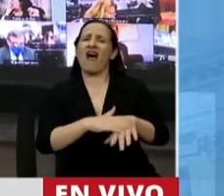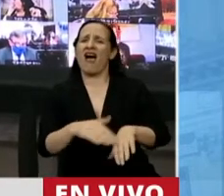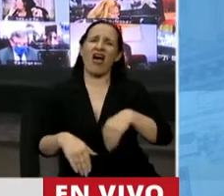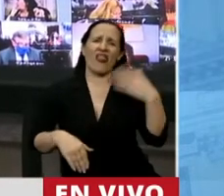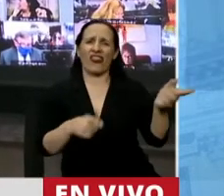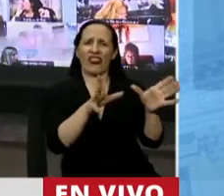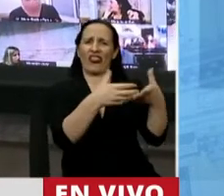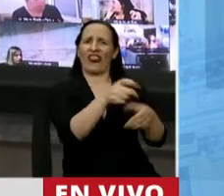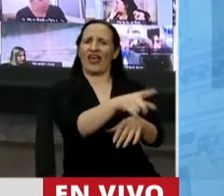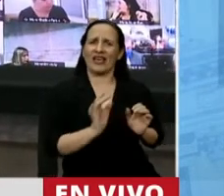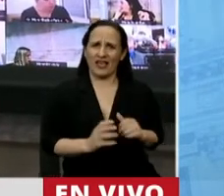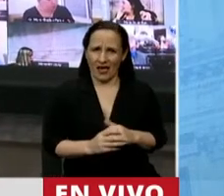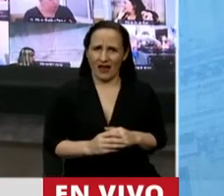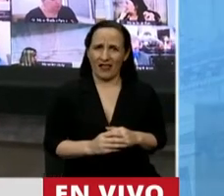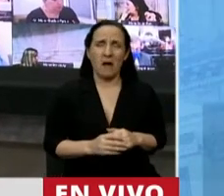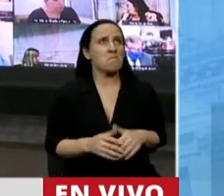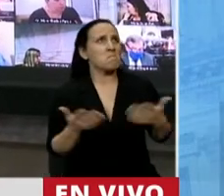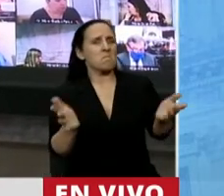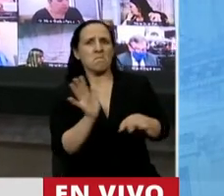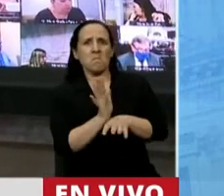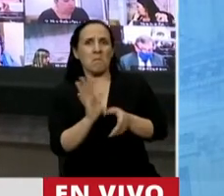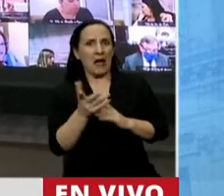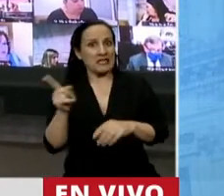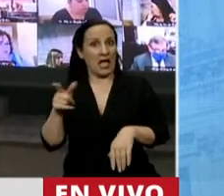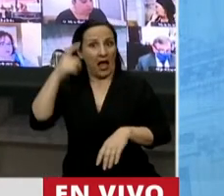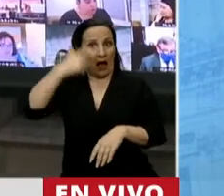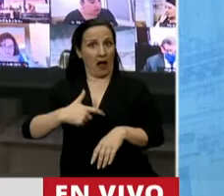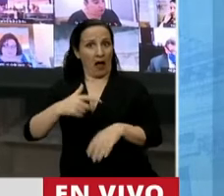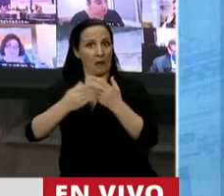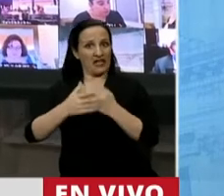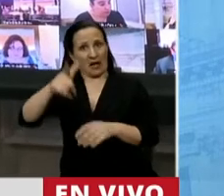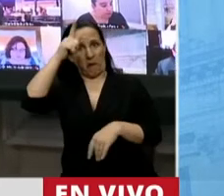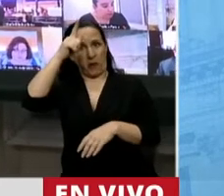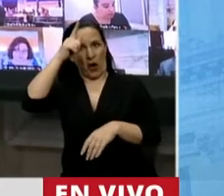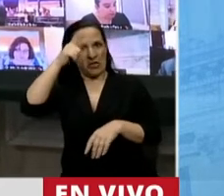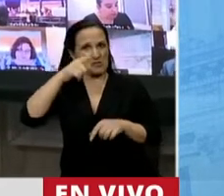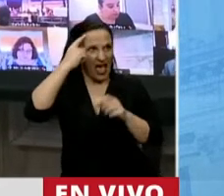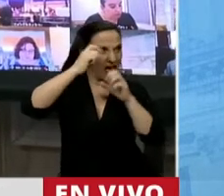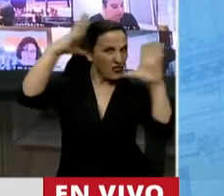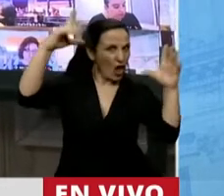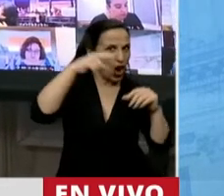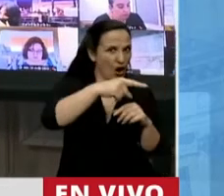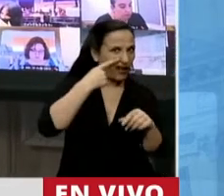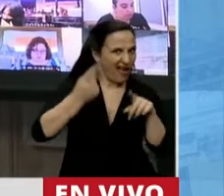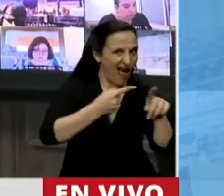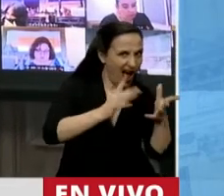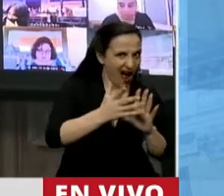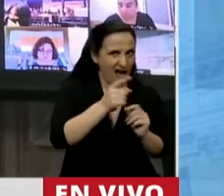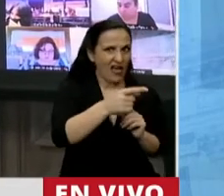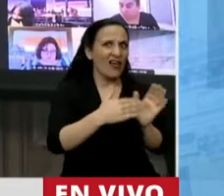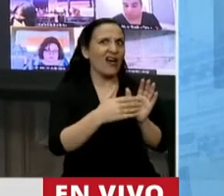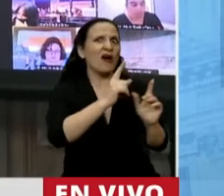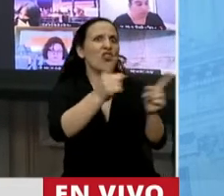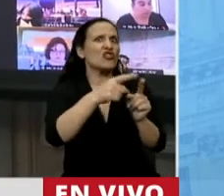como si fuera una policía ideológica la Ministra de cuál es el pensamiento que tiene que tener la